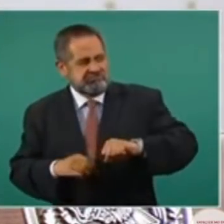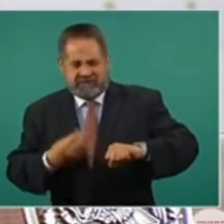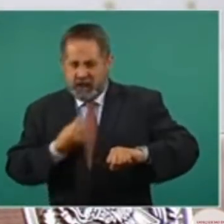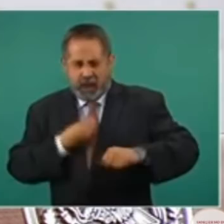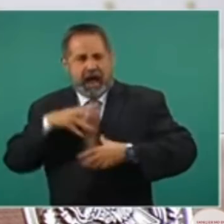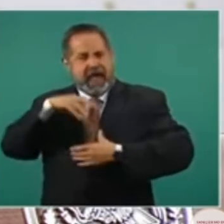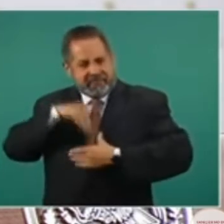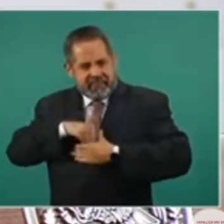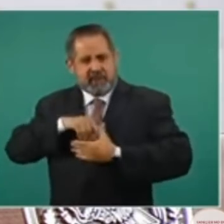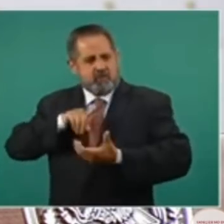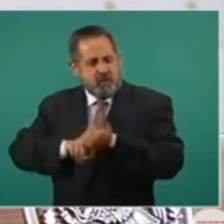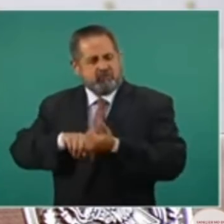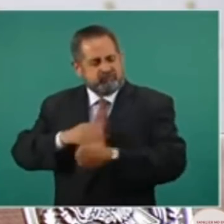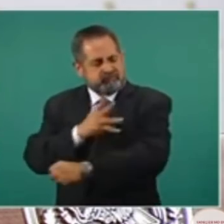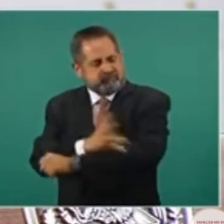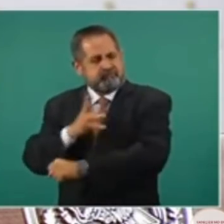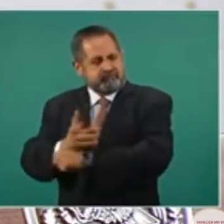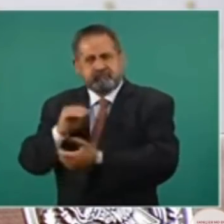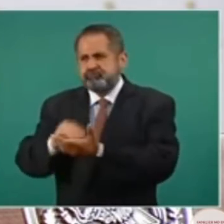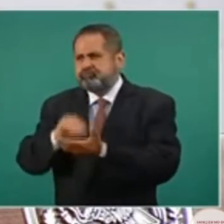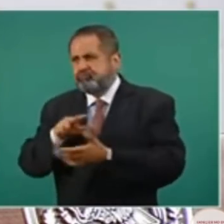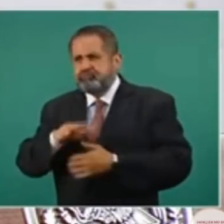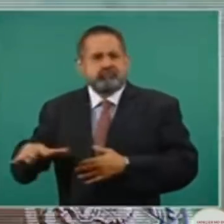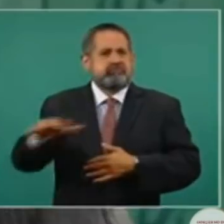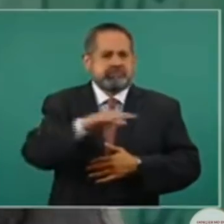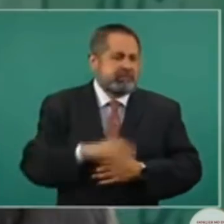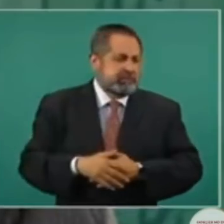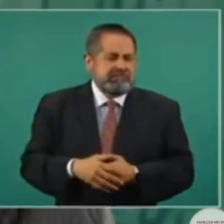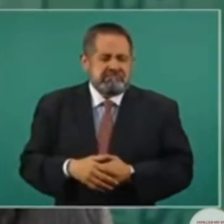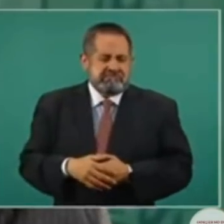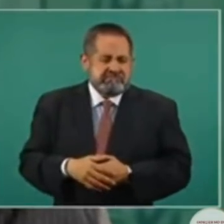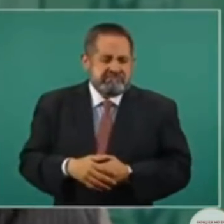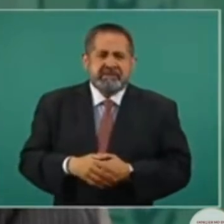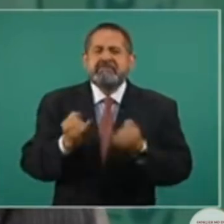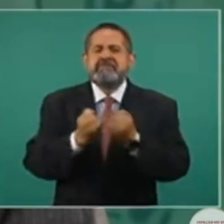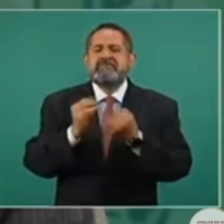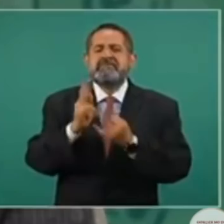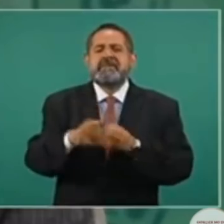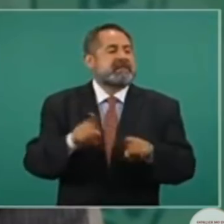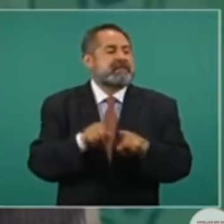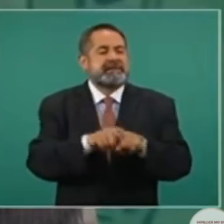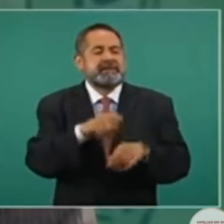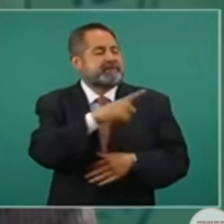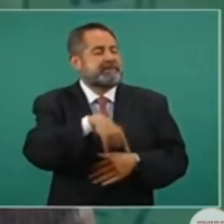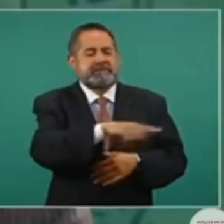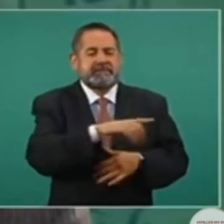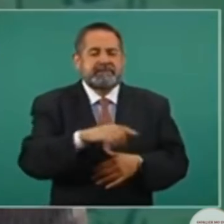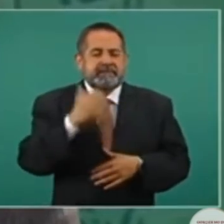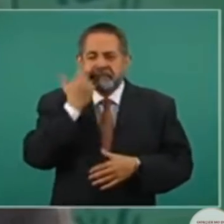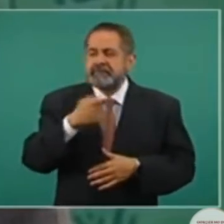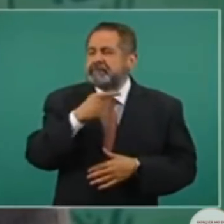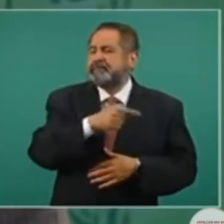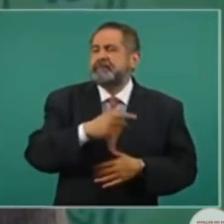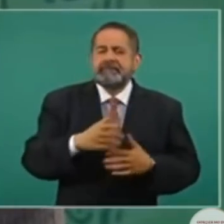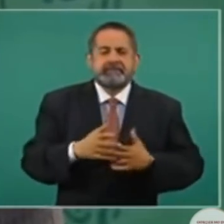Es como el intento persistente de destruir